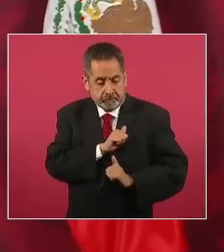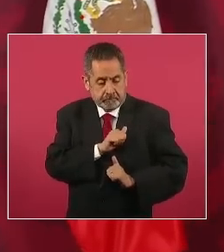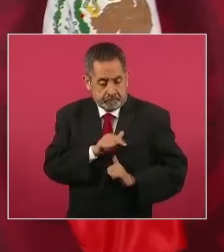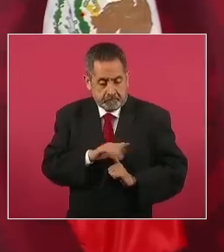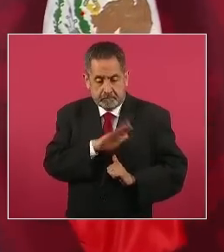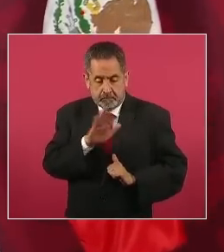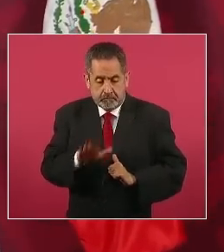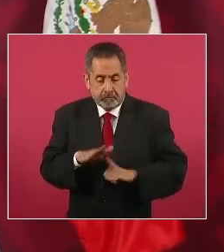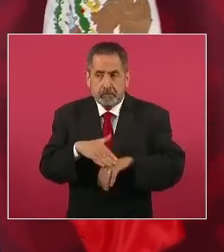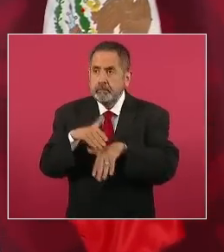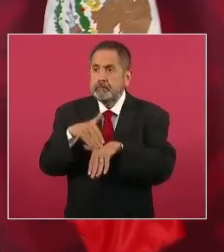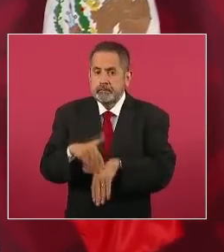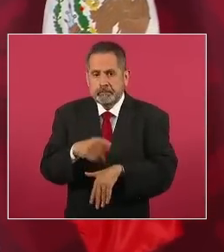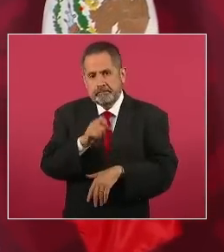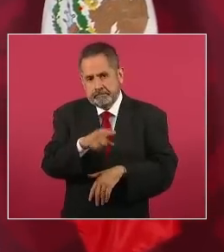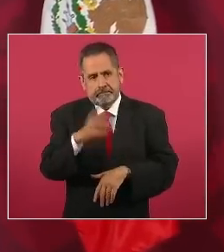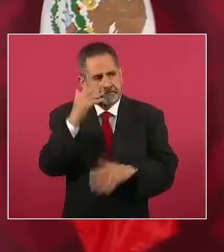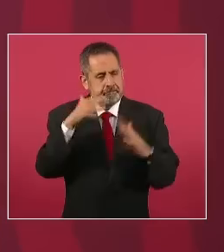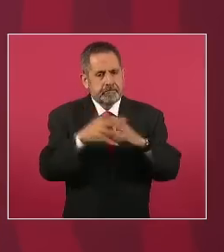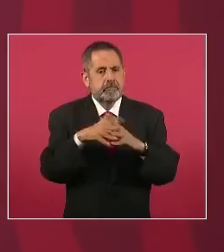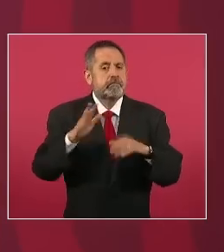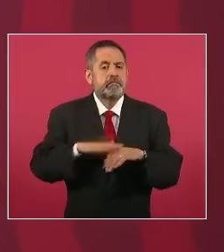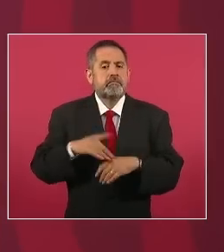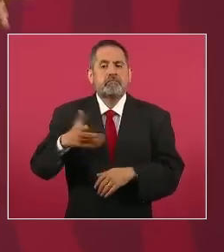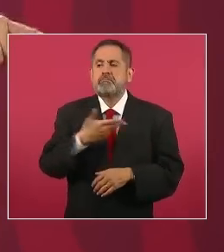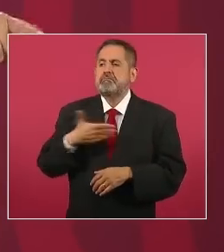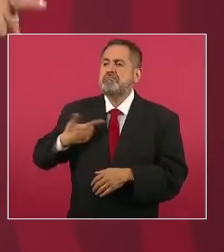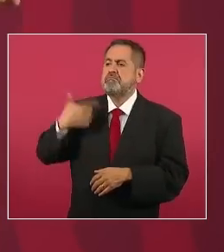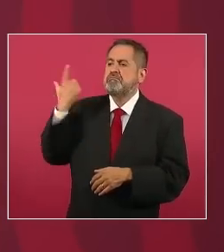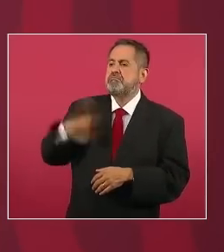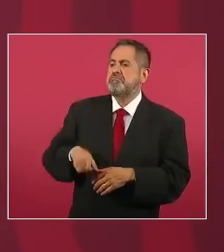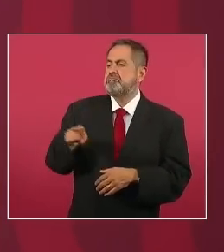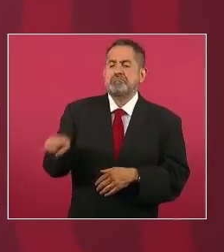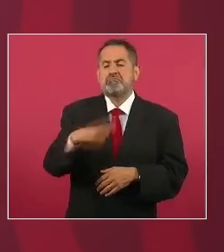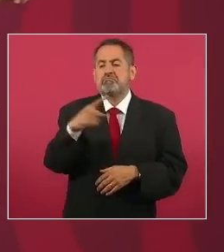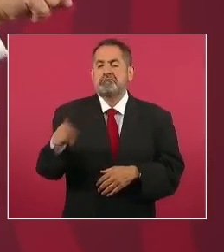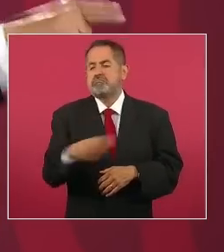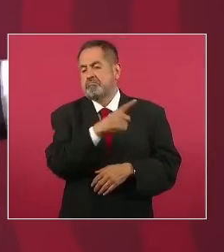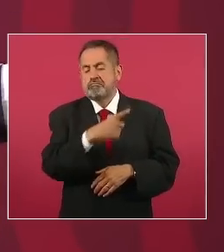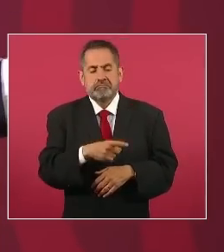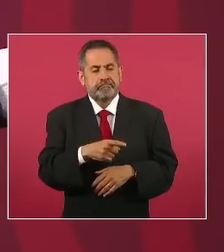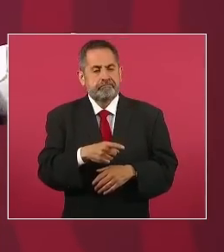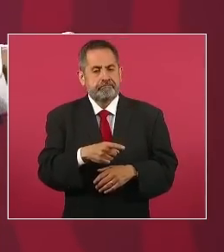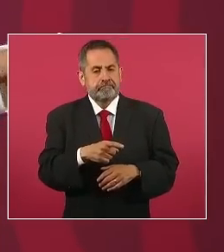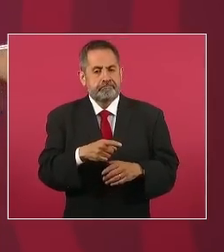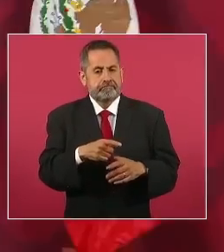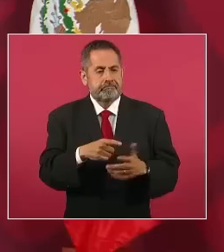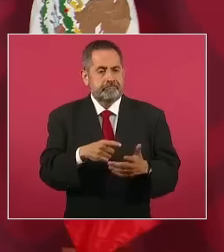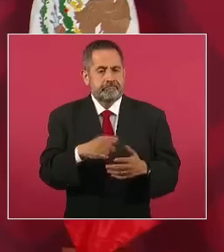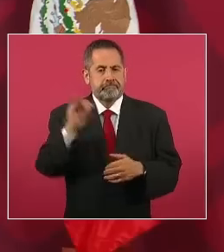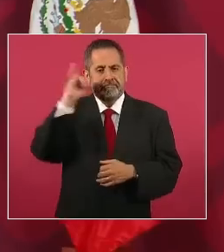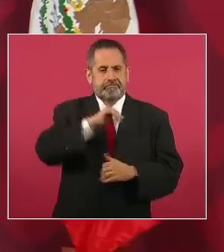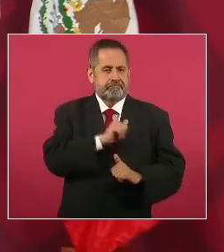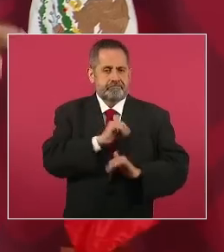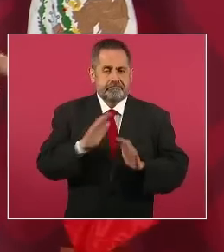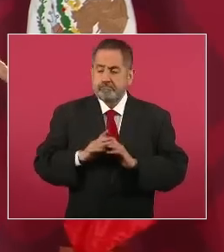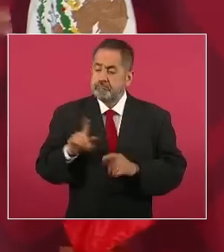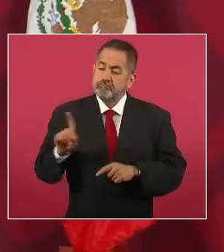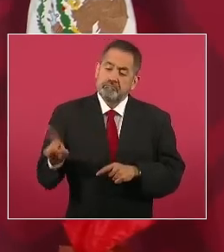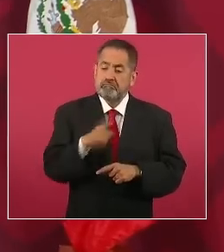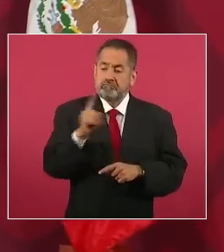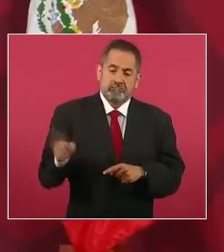los soldados no estaban obligados a acatar una orden que iba contra la ley